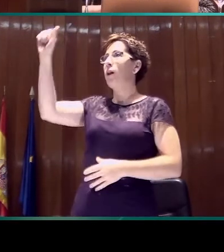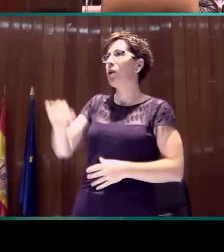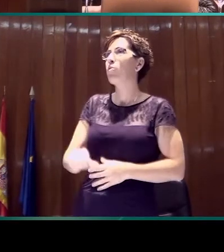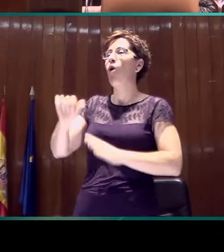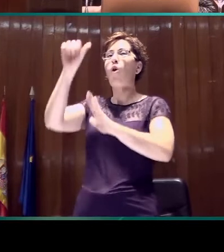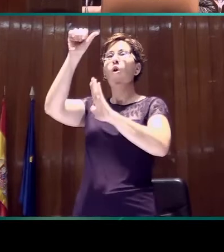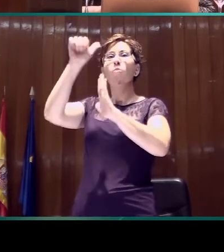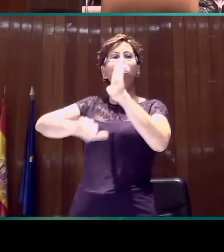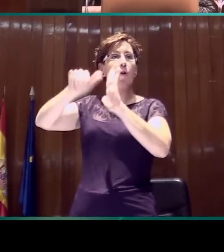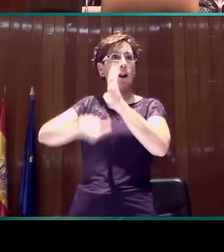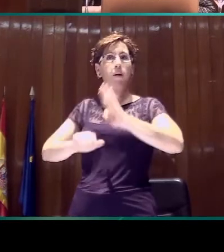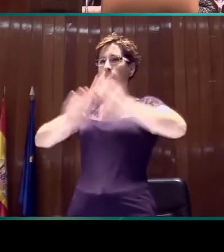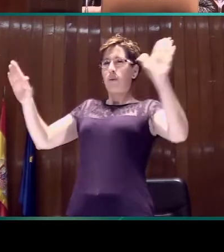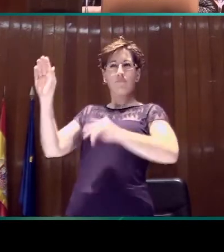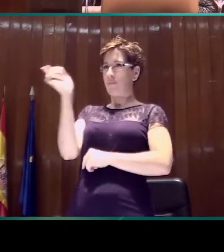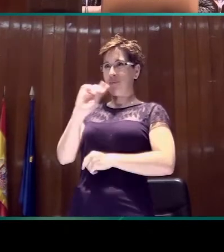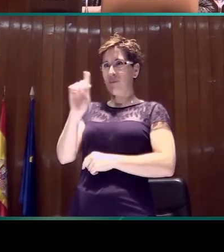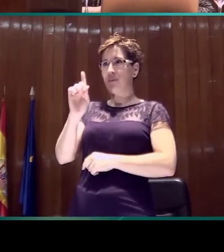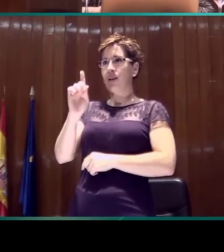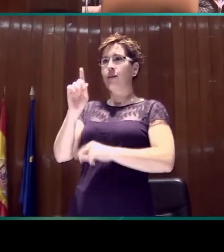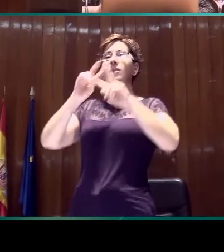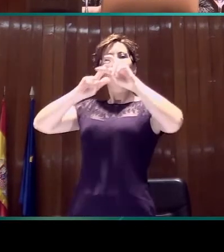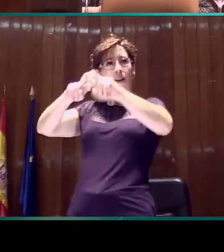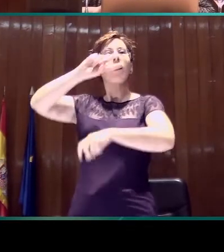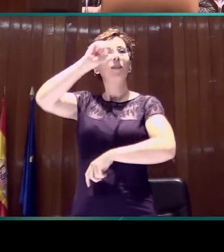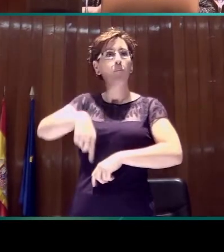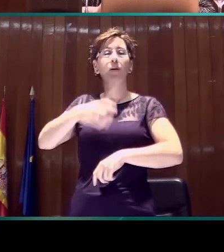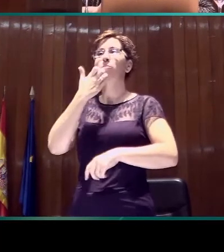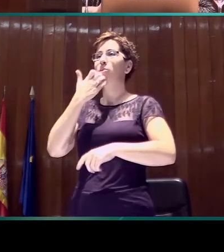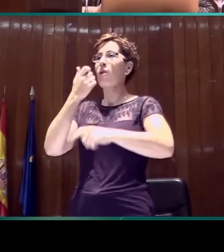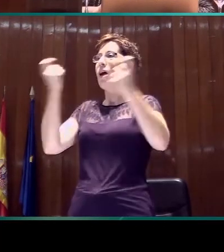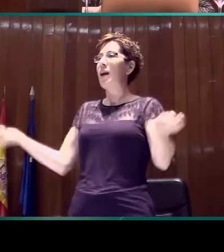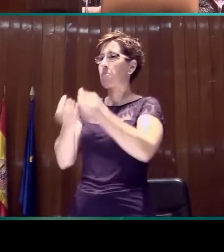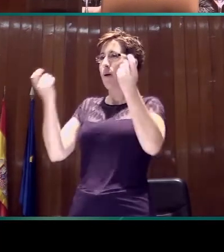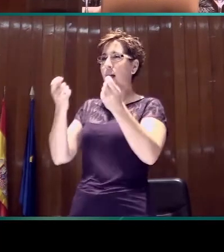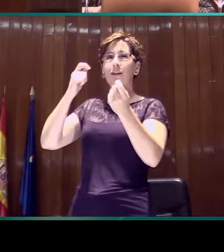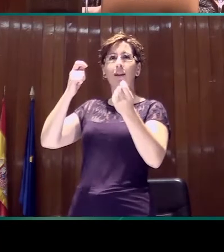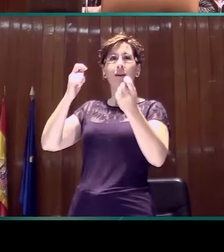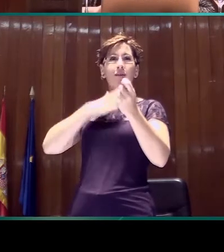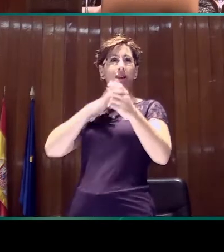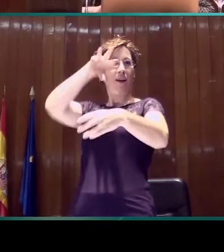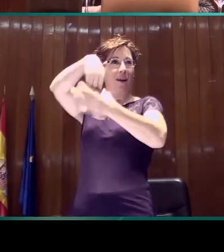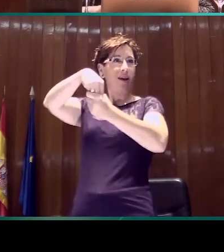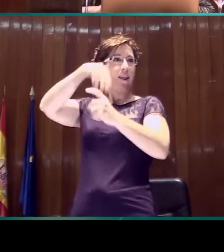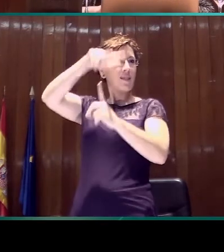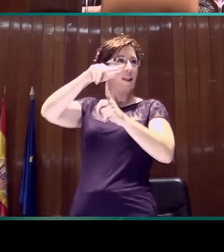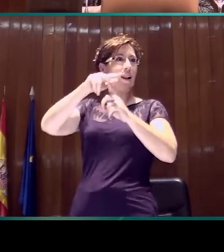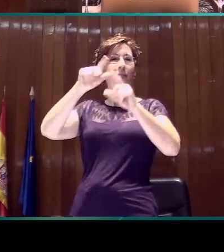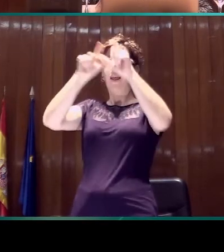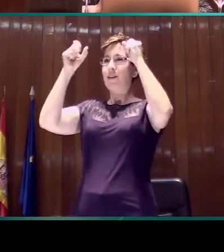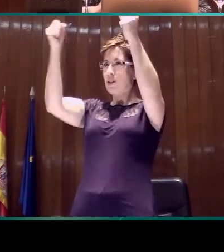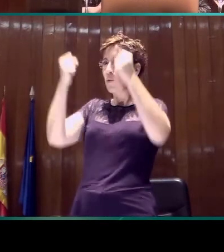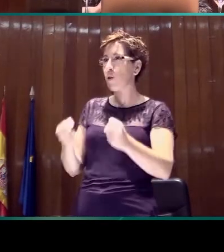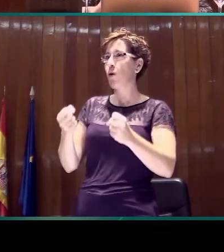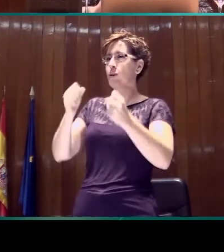sino también ha tenido en cuenta cómo es la lengua de signos que se incorpora en las campañas institucionales para conocer si hay una semejanza o una